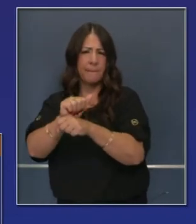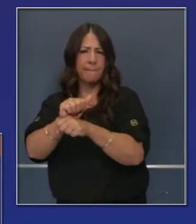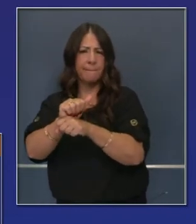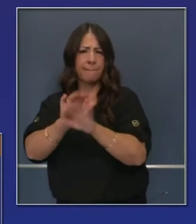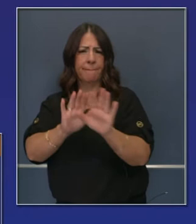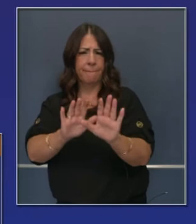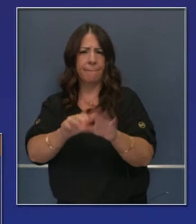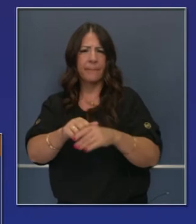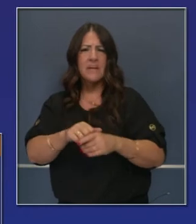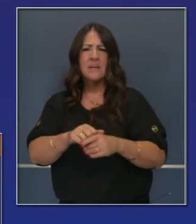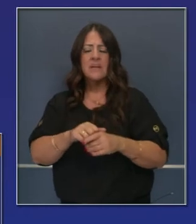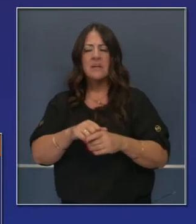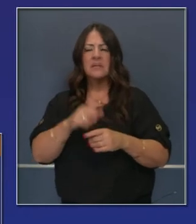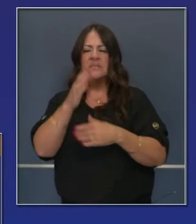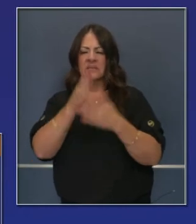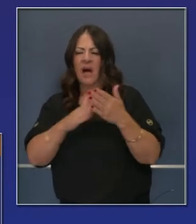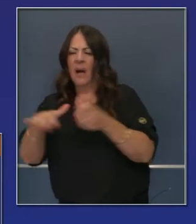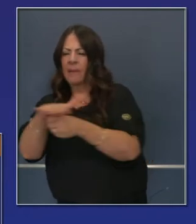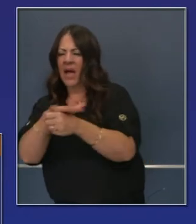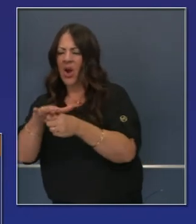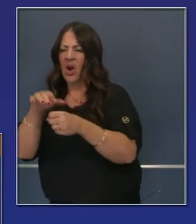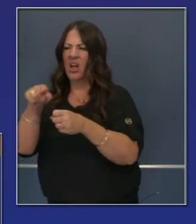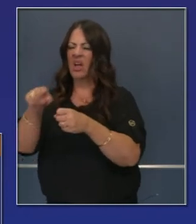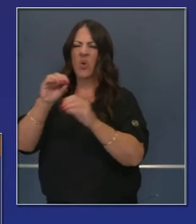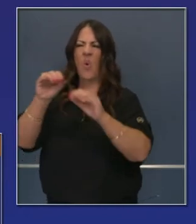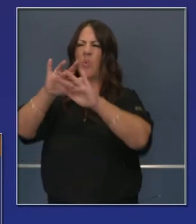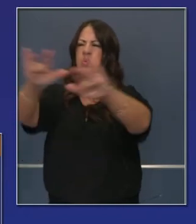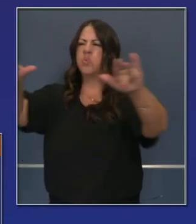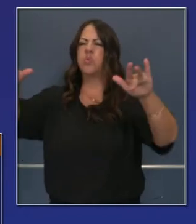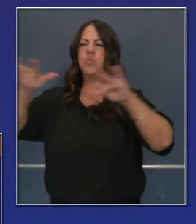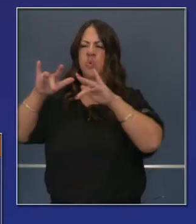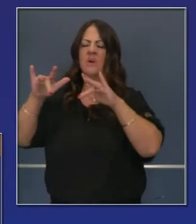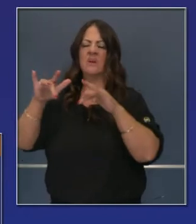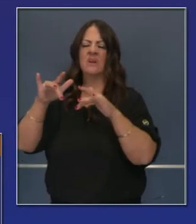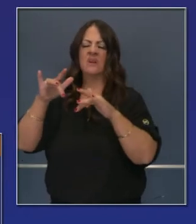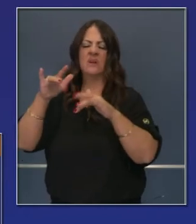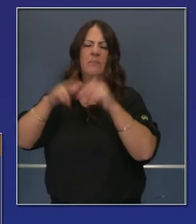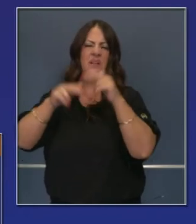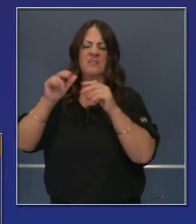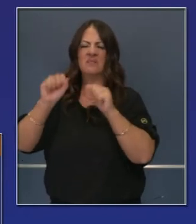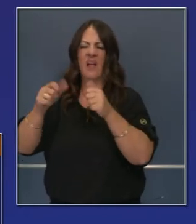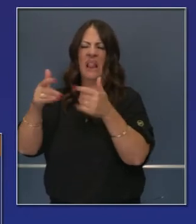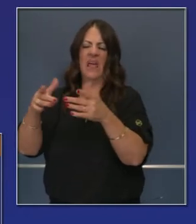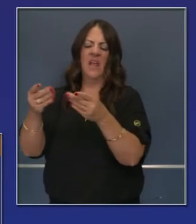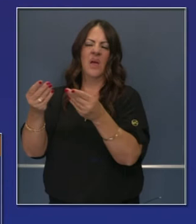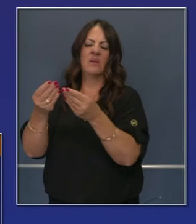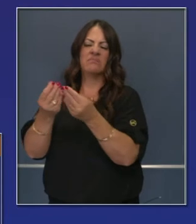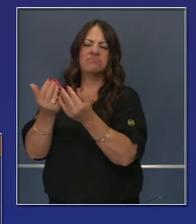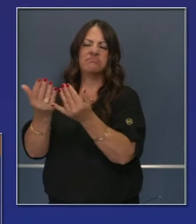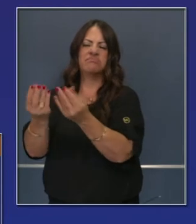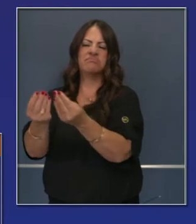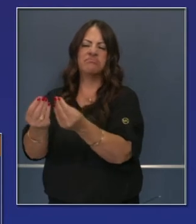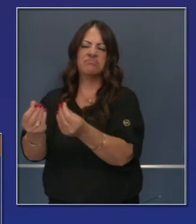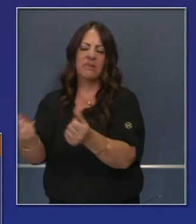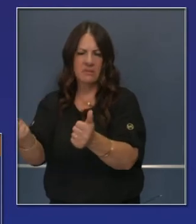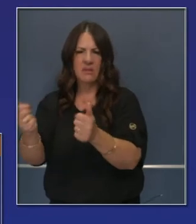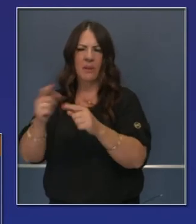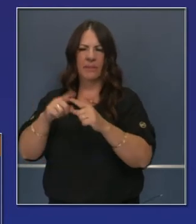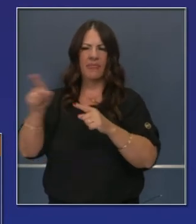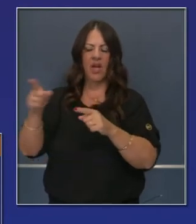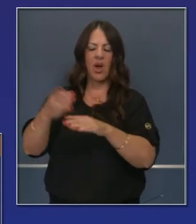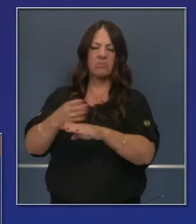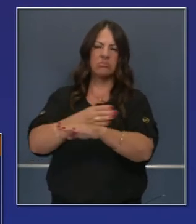bueno en este incendio. Hay áreas del incendio Creek. Han permitido que se quemaran de manera segura. Pero, sin embargo, el